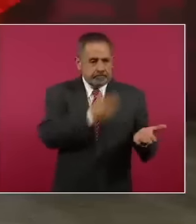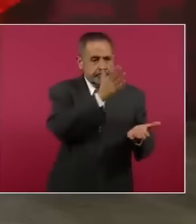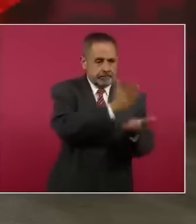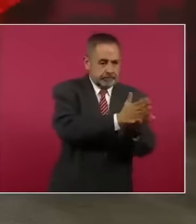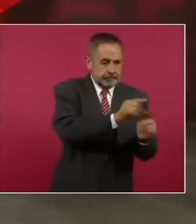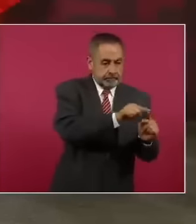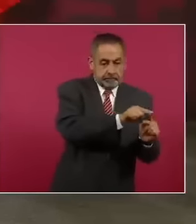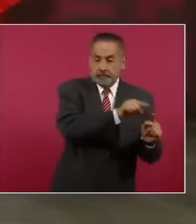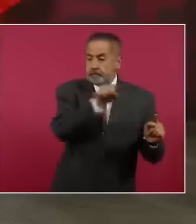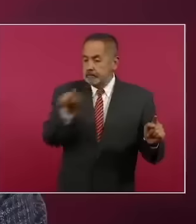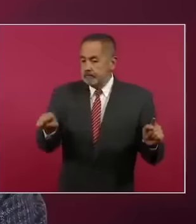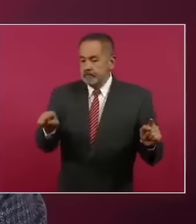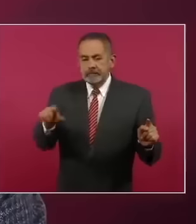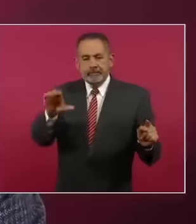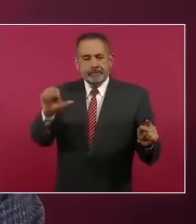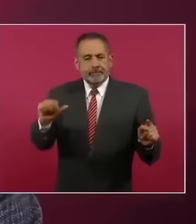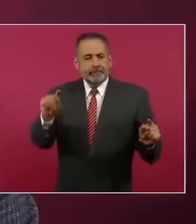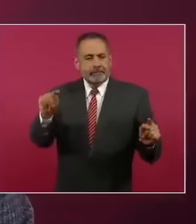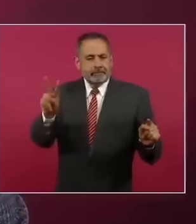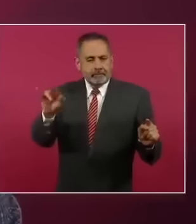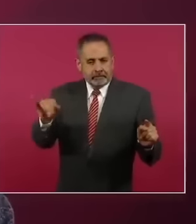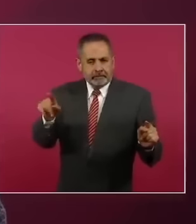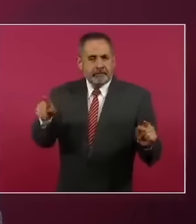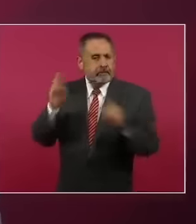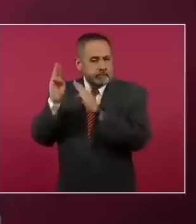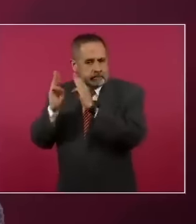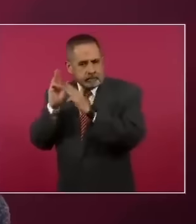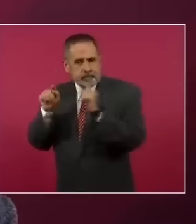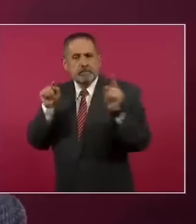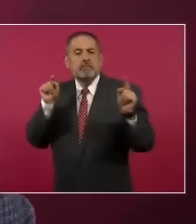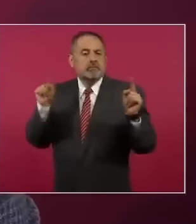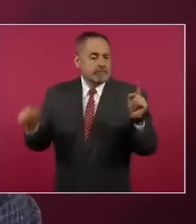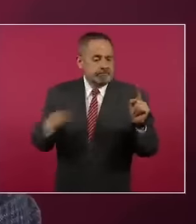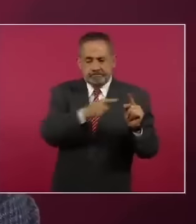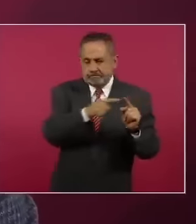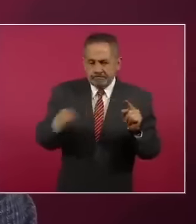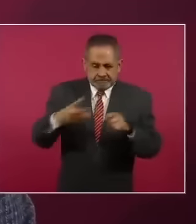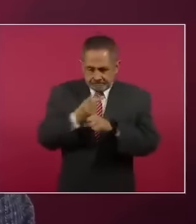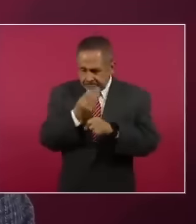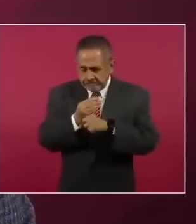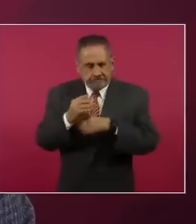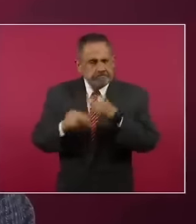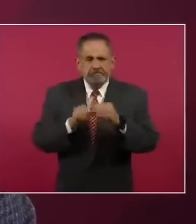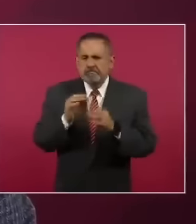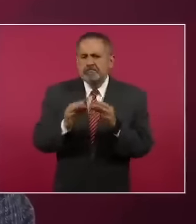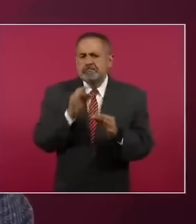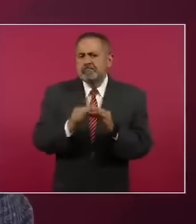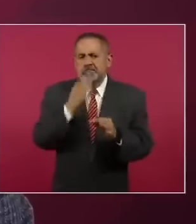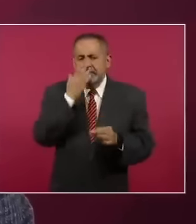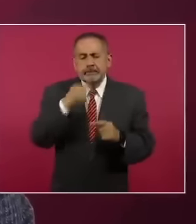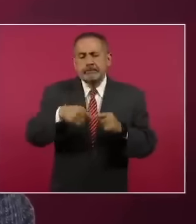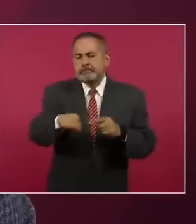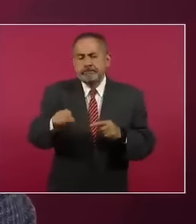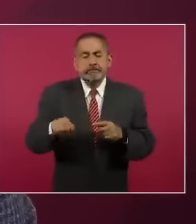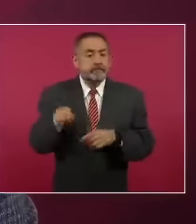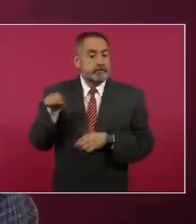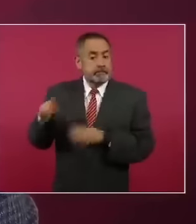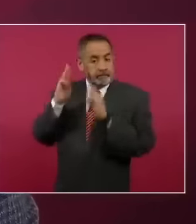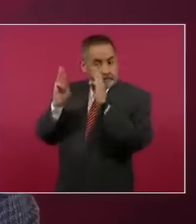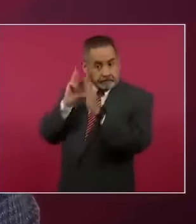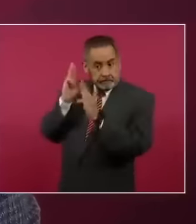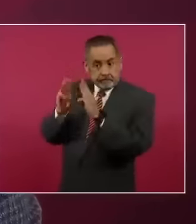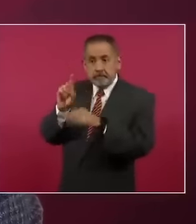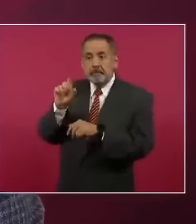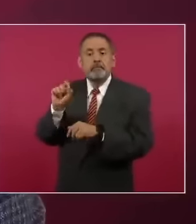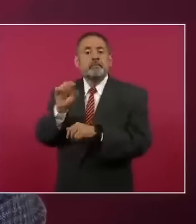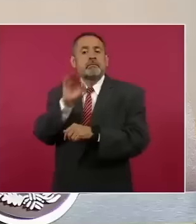el centro de atención a visitantes, el museo y la zona arqueológica. En el museo llevamos ya el 20 por ciento de la